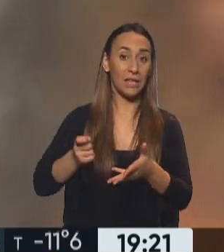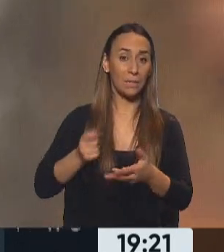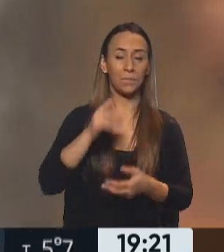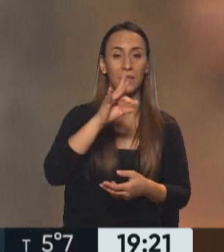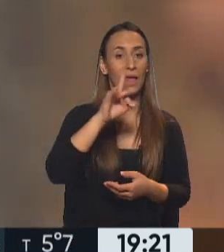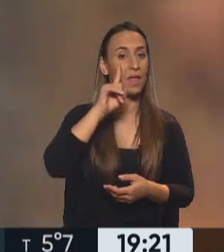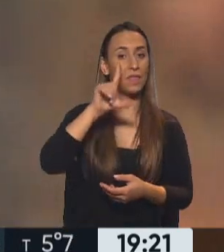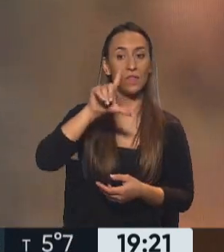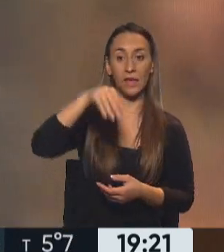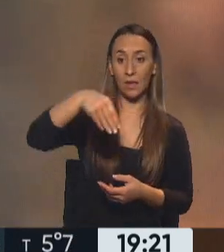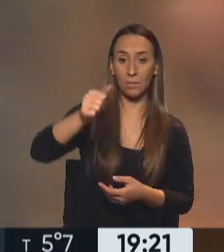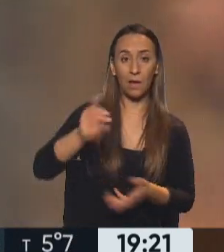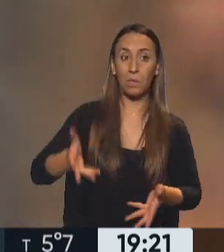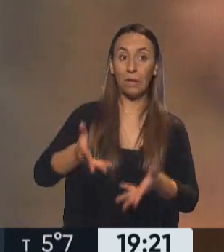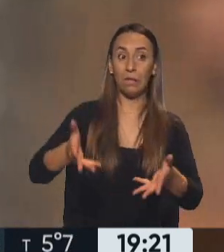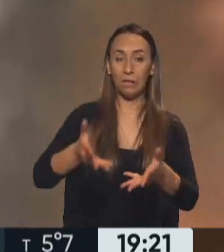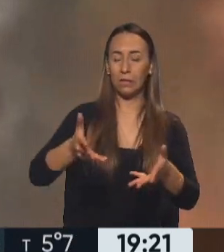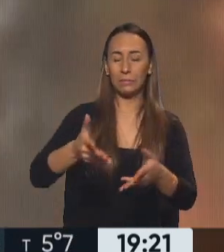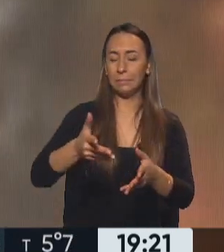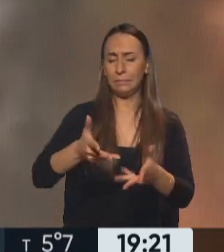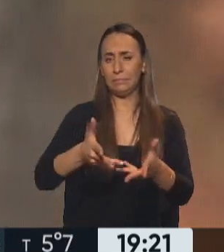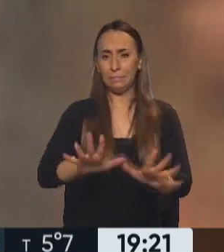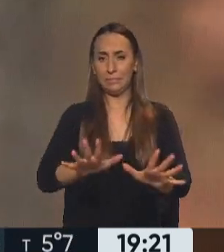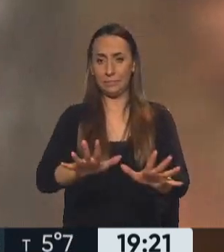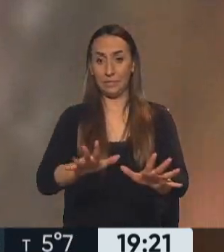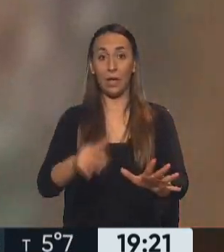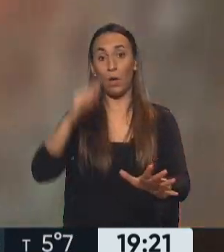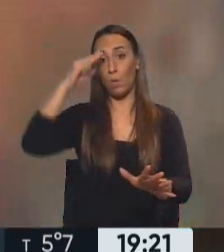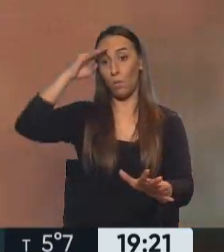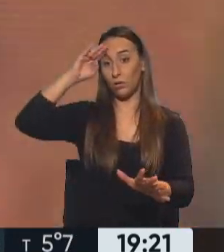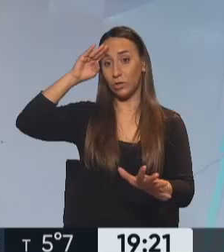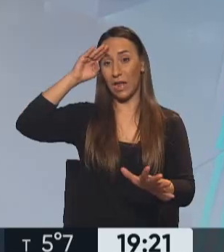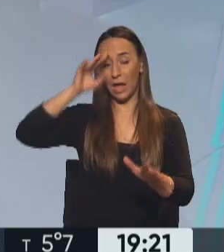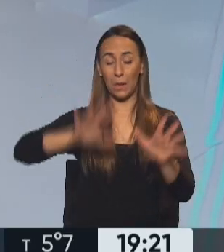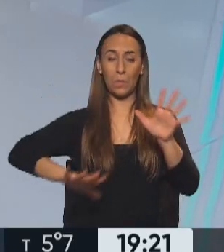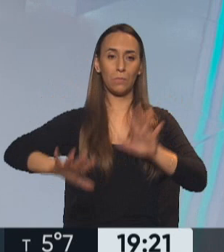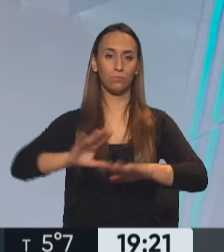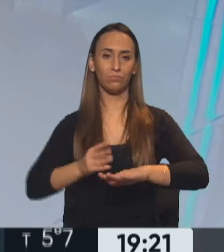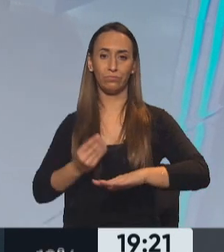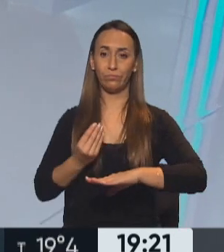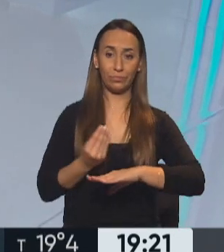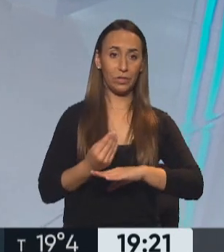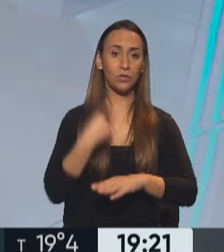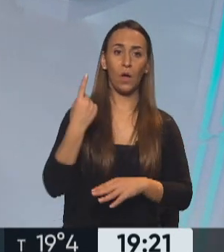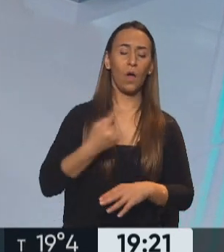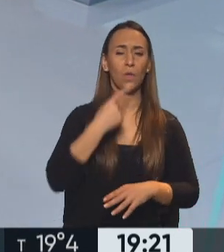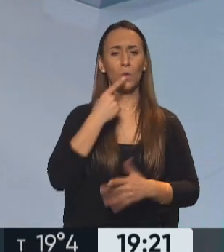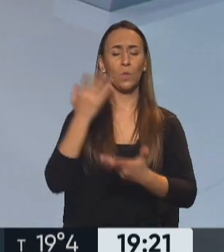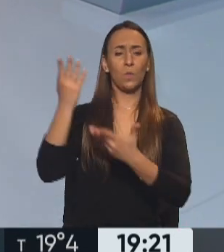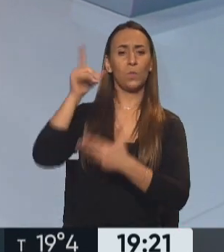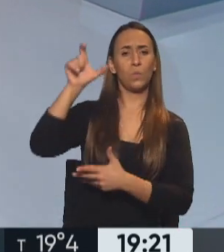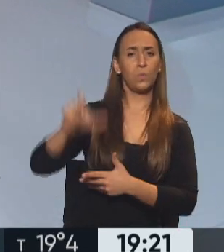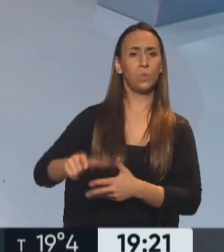Dilma para que Bolsonaro acomode su ruina. A este señor lo traían a la Argentina como el gran líder de la verdad.